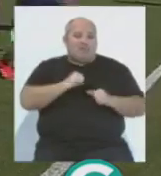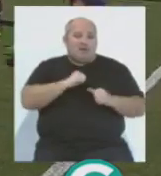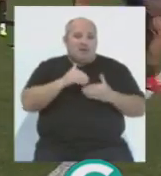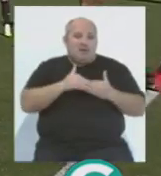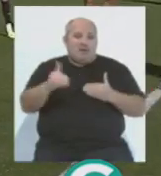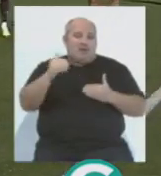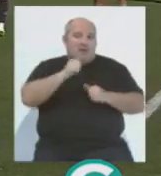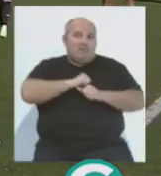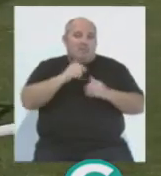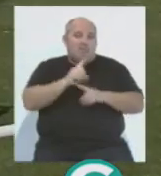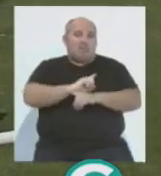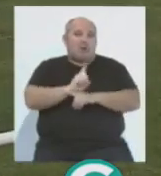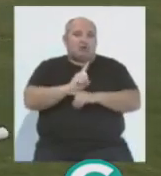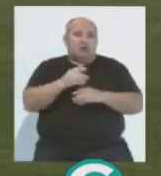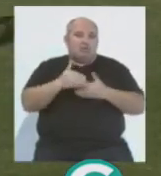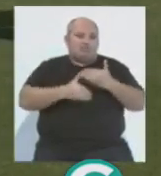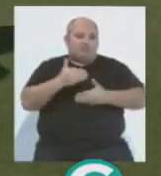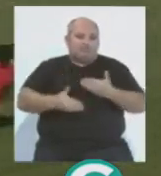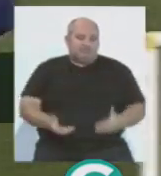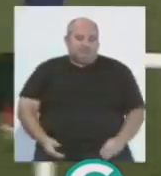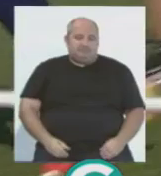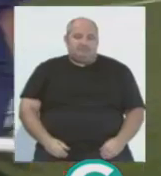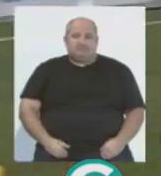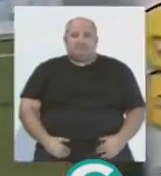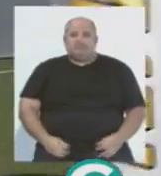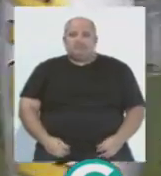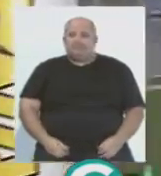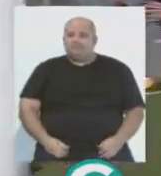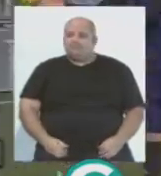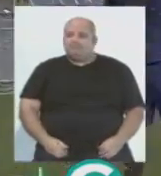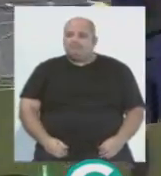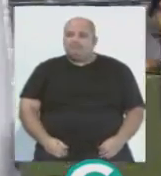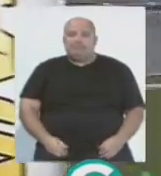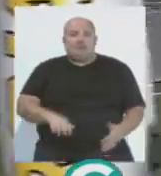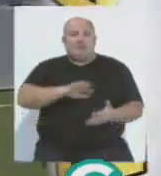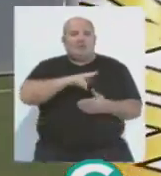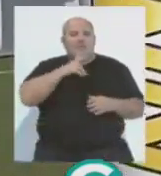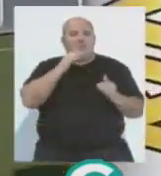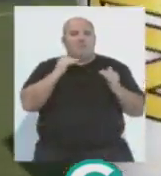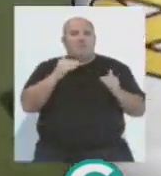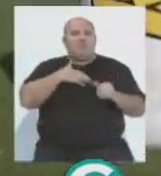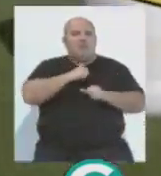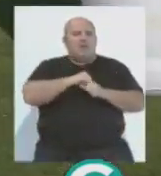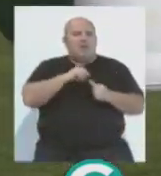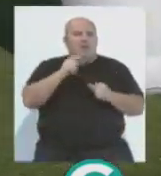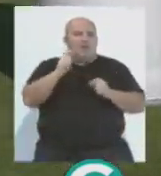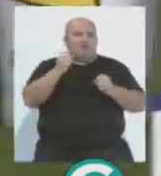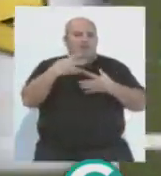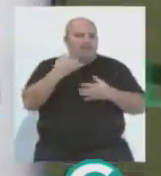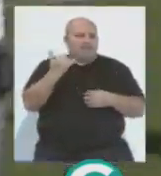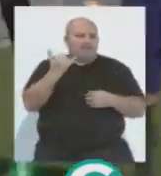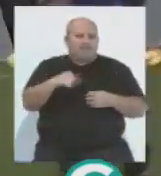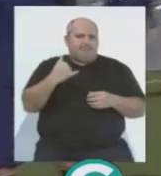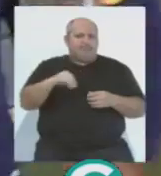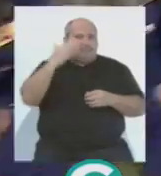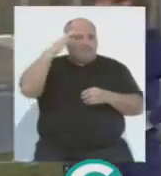haciendo por ahora y espero que pronto tengamos noticias de ese refuerzo. Y noticias de momento hay muy pocas. Se sigue trabajando